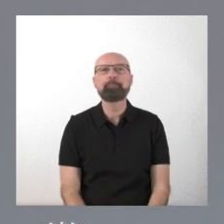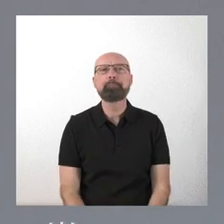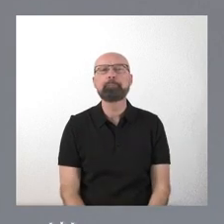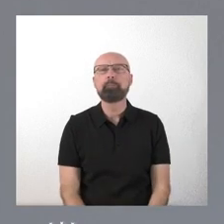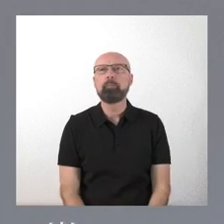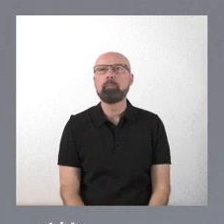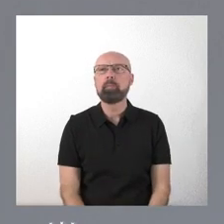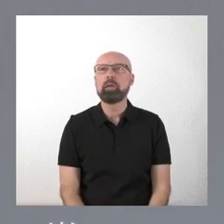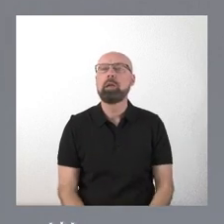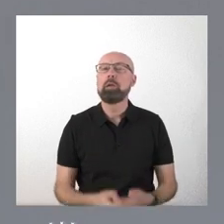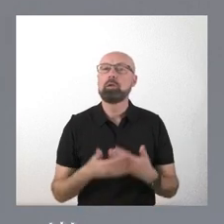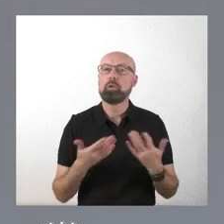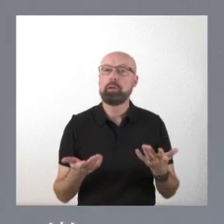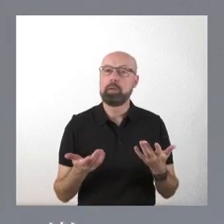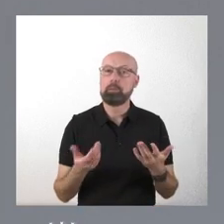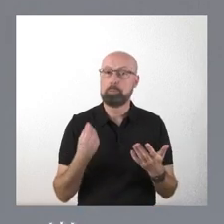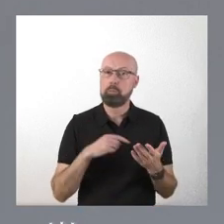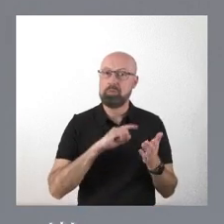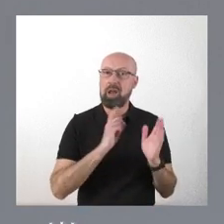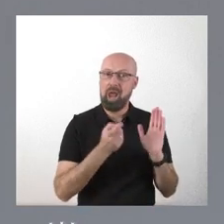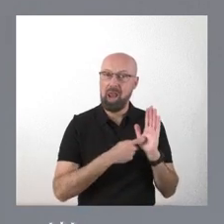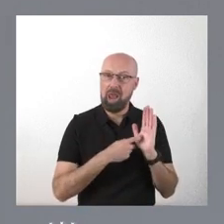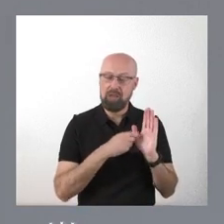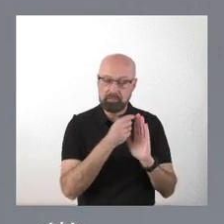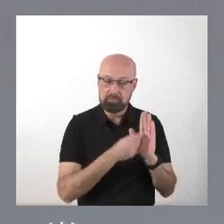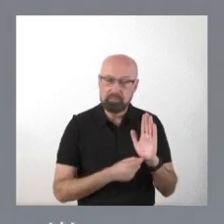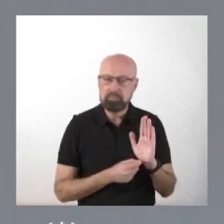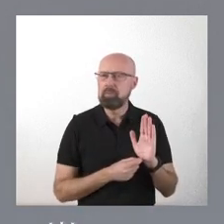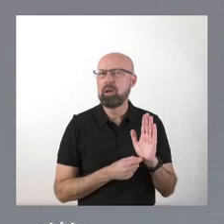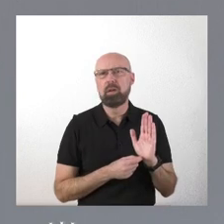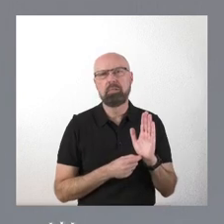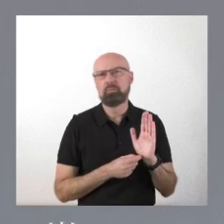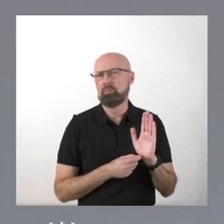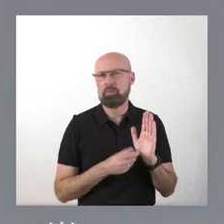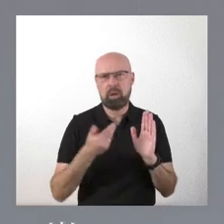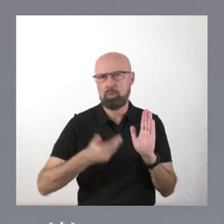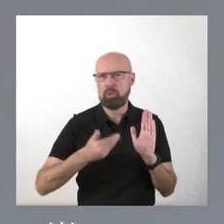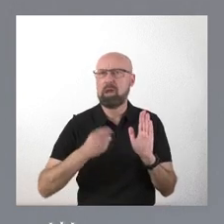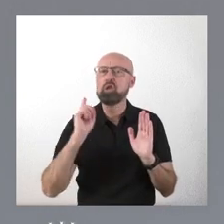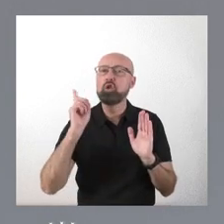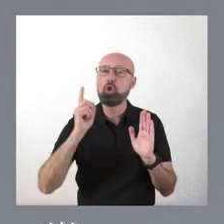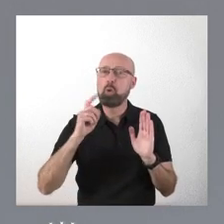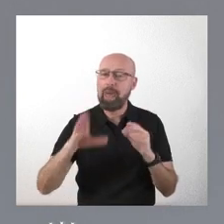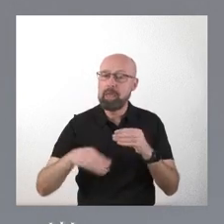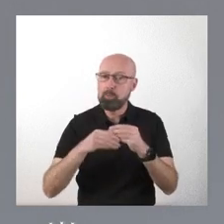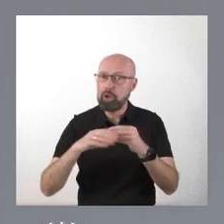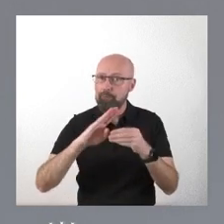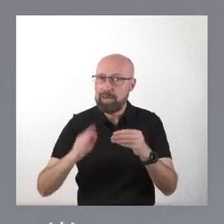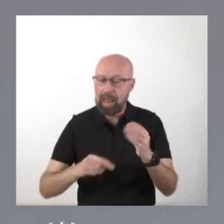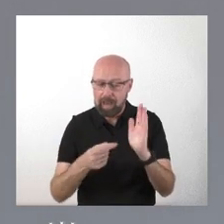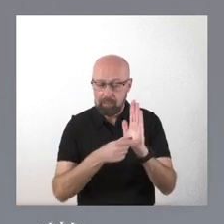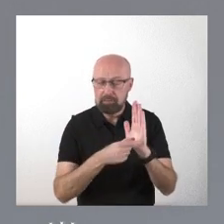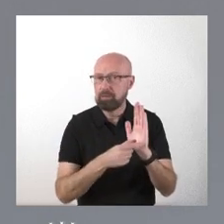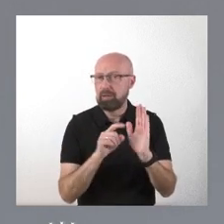De manera que esta ley, como gran… Esto es una de las disposiciones finales, que esta ley desde el principio,